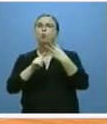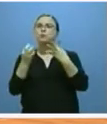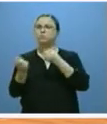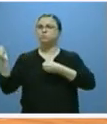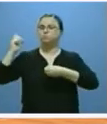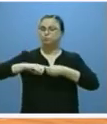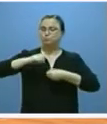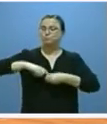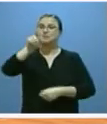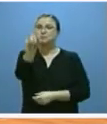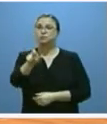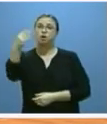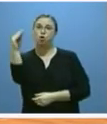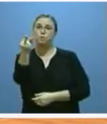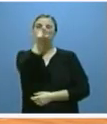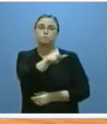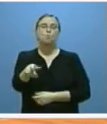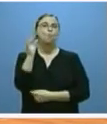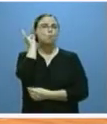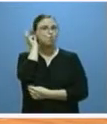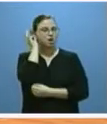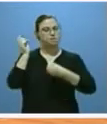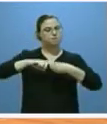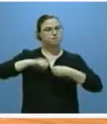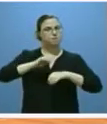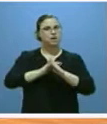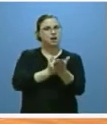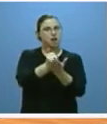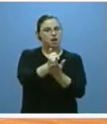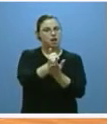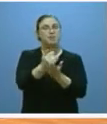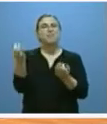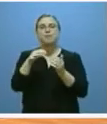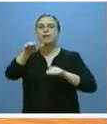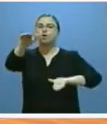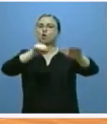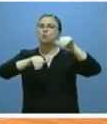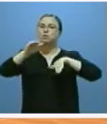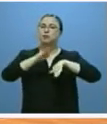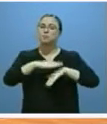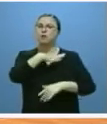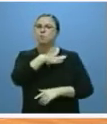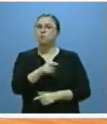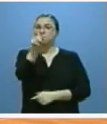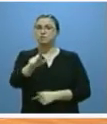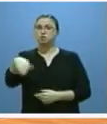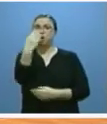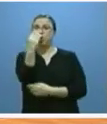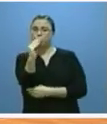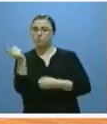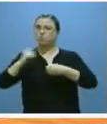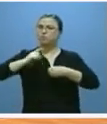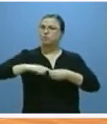incorporación de jóvenes y mujeres con convocatorias que deben permitirnos incorporar 5.000 jóvenes en el